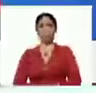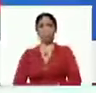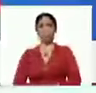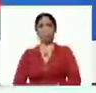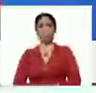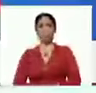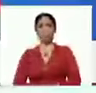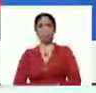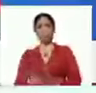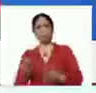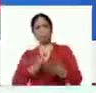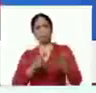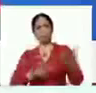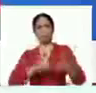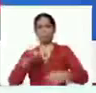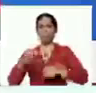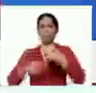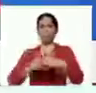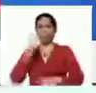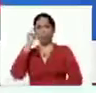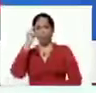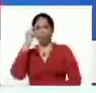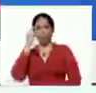Uno lee todos los días artículos.